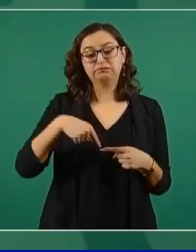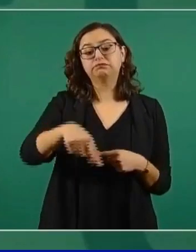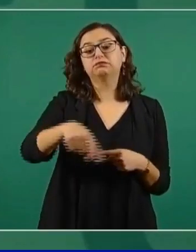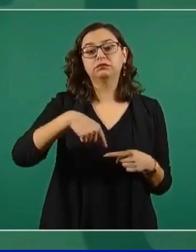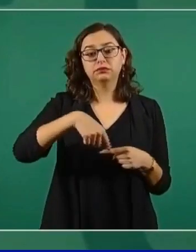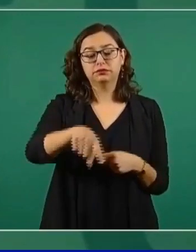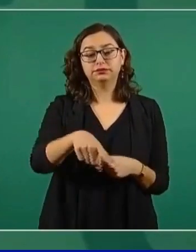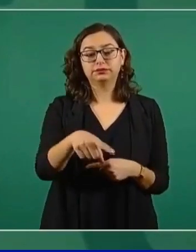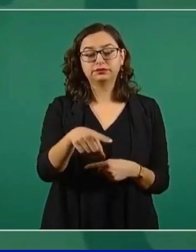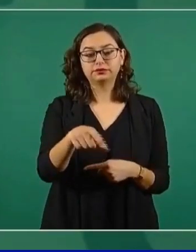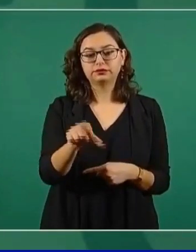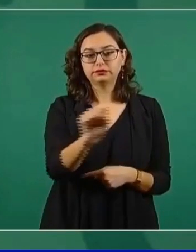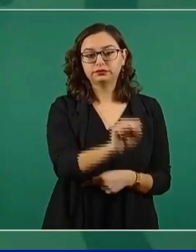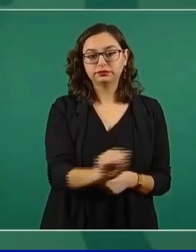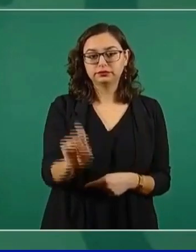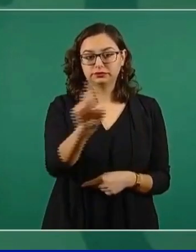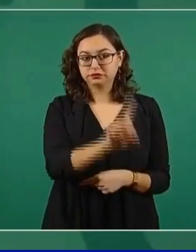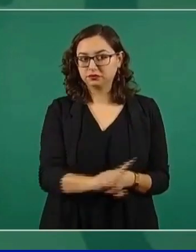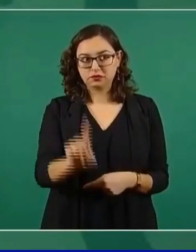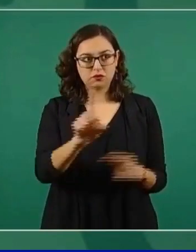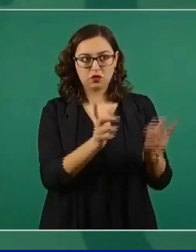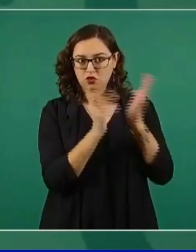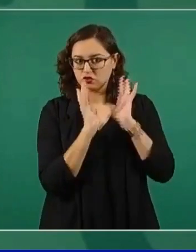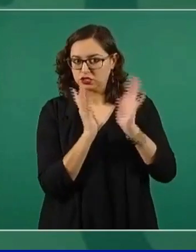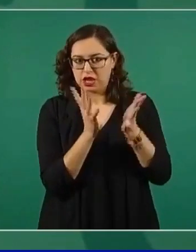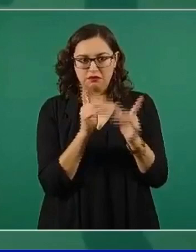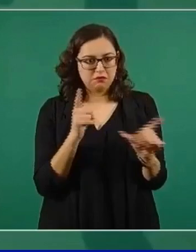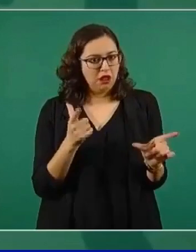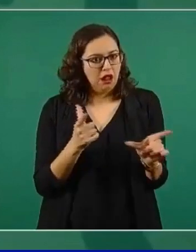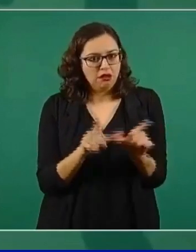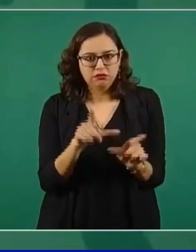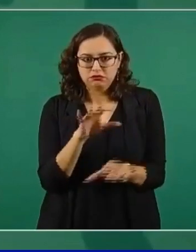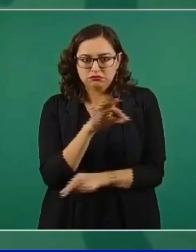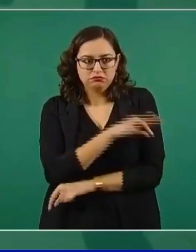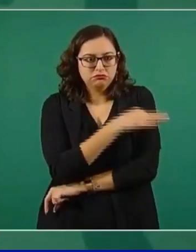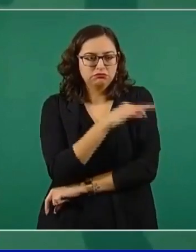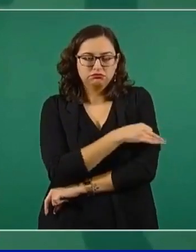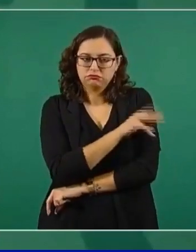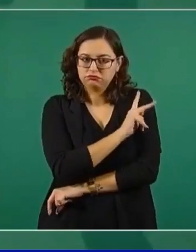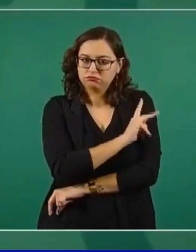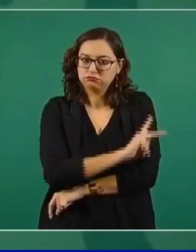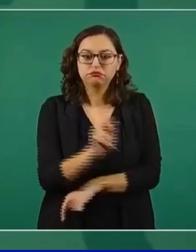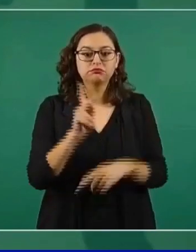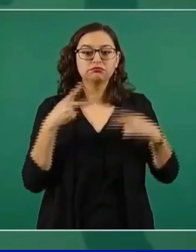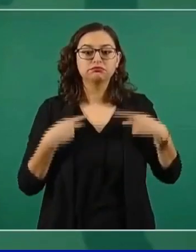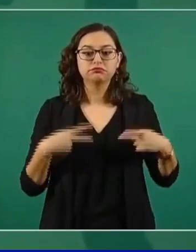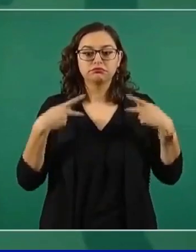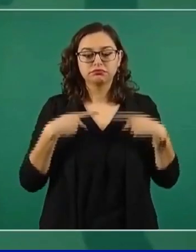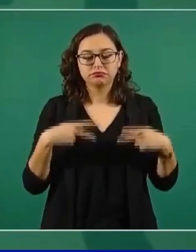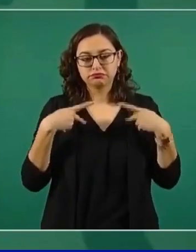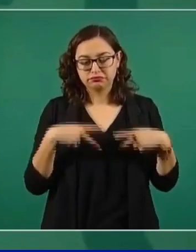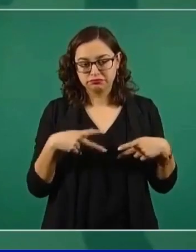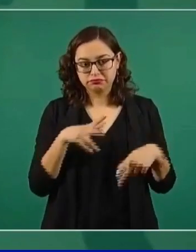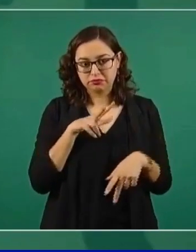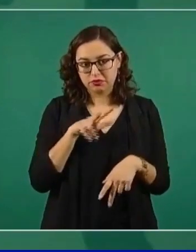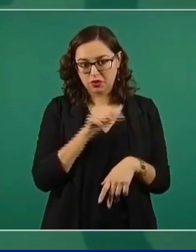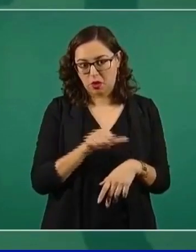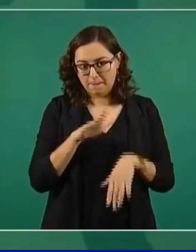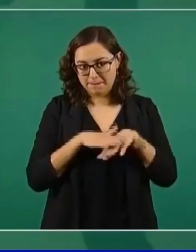de vacunar en Juárez. Y vamos a continuar con la vacunación